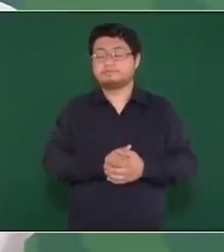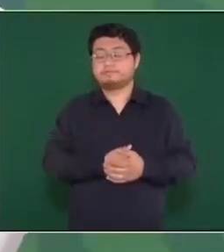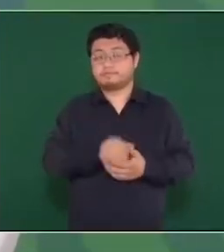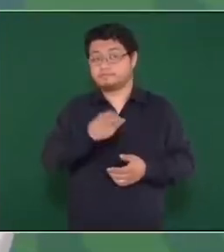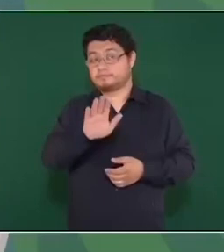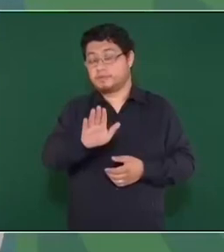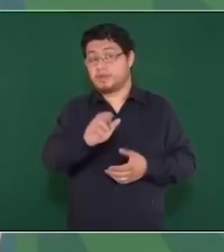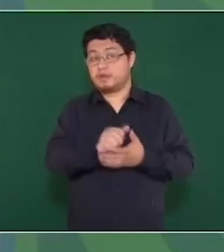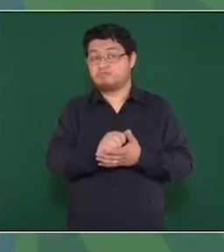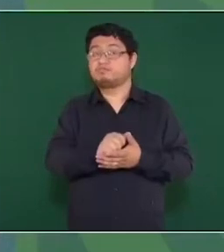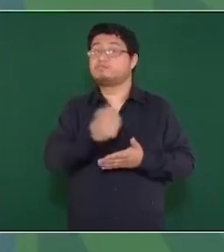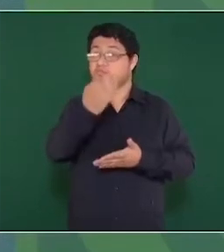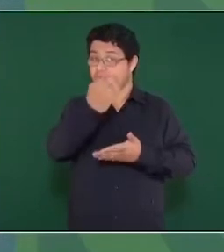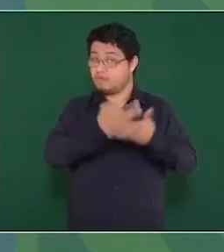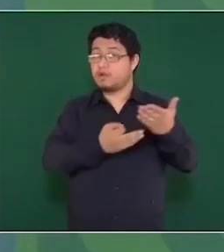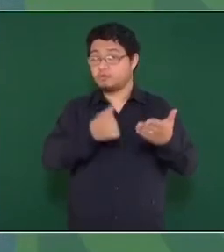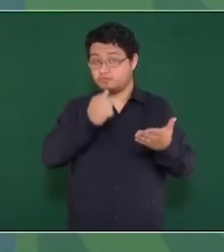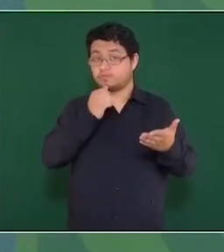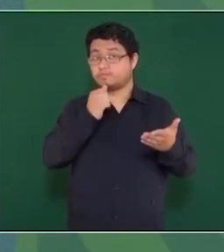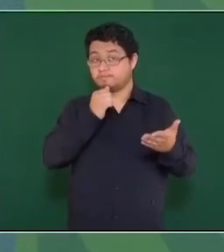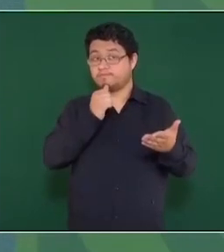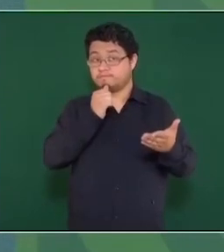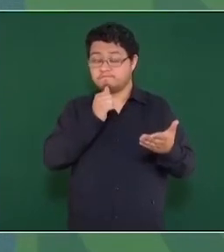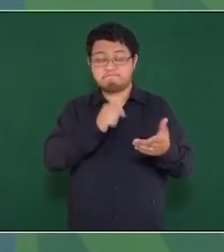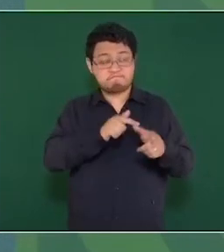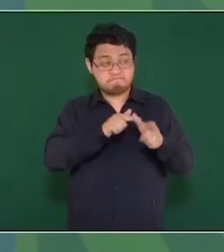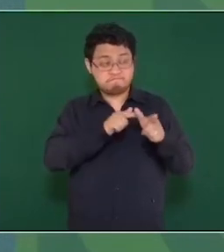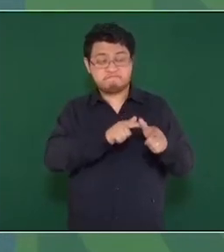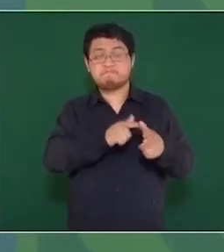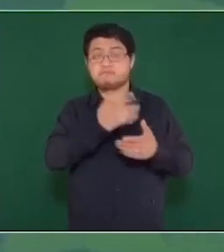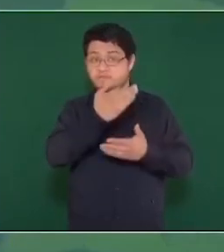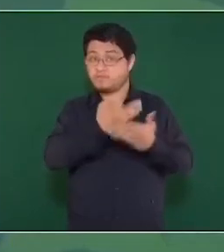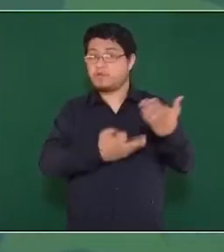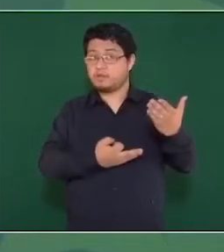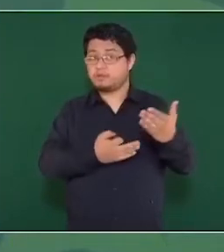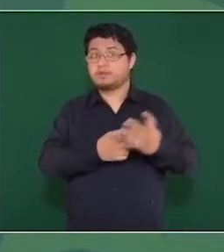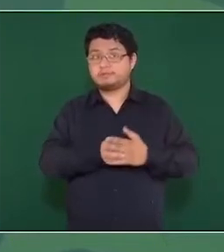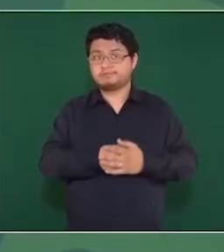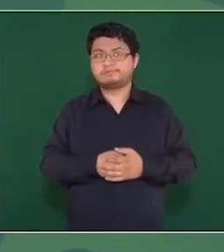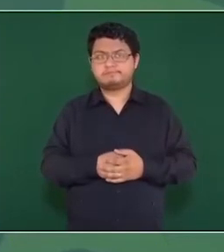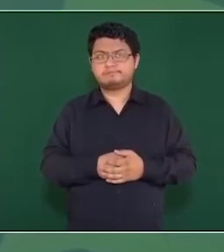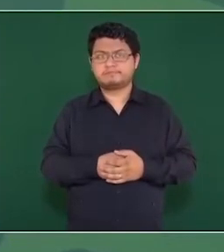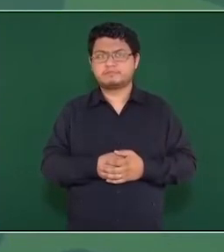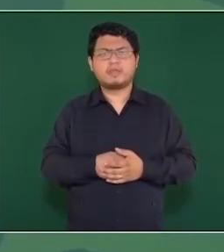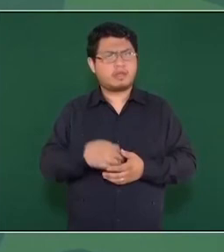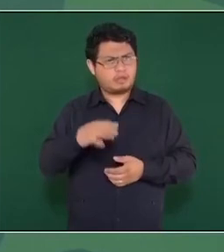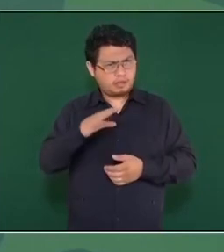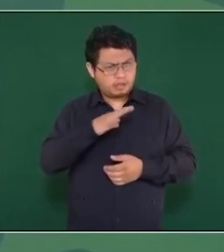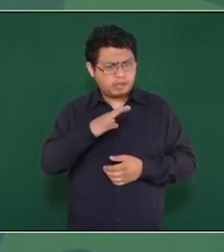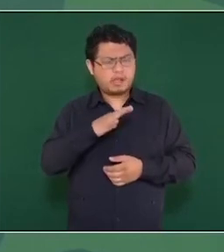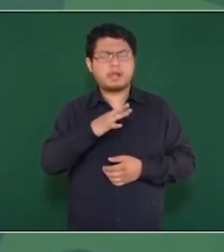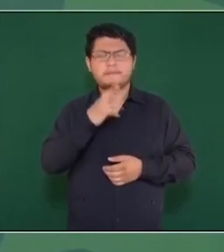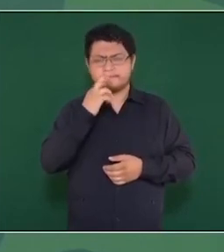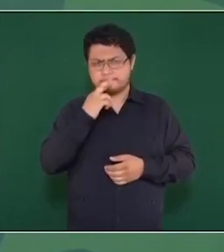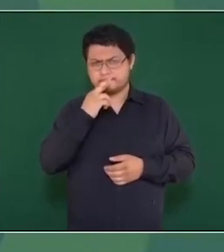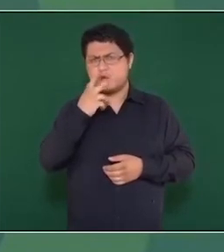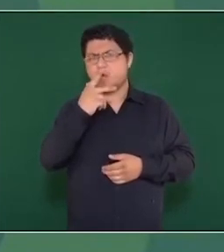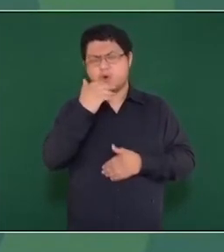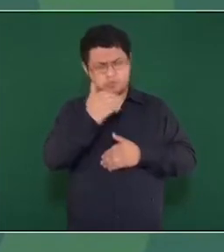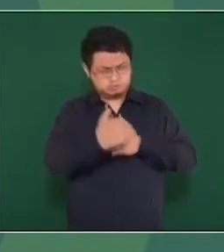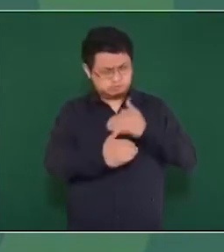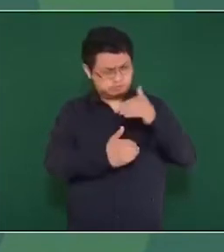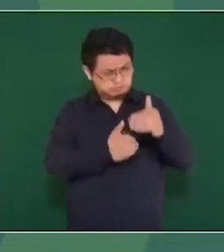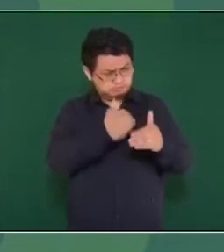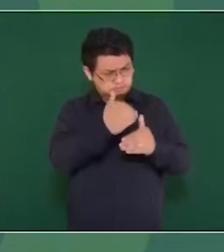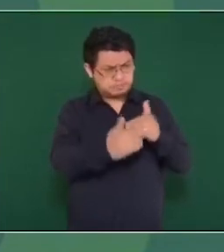hace falta más. Ya tenemos mejores resultados de